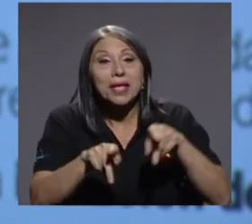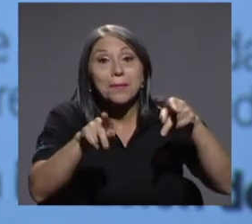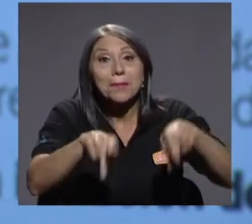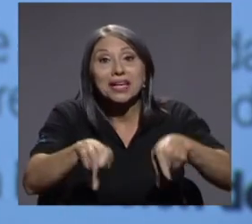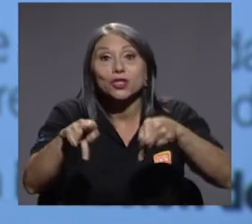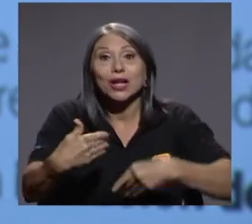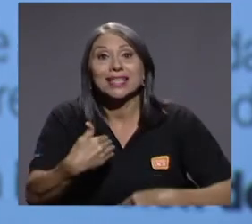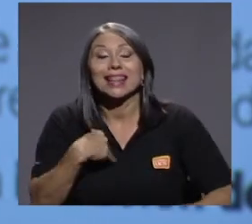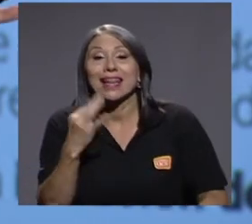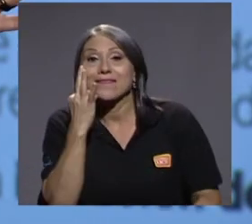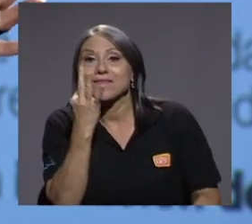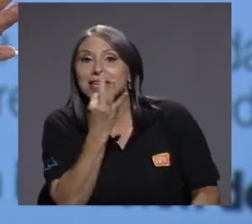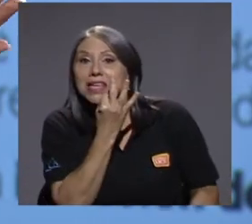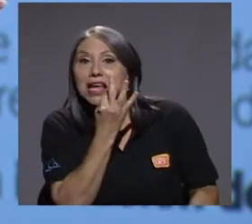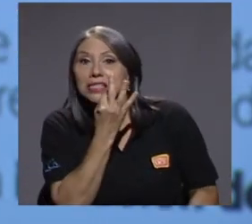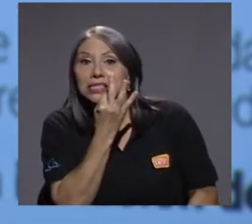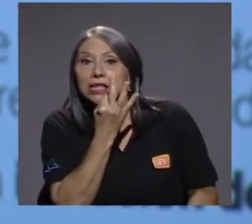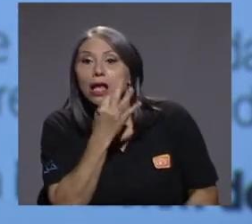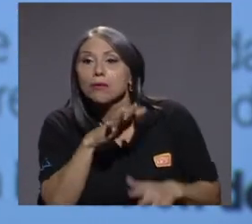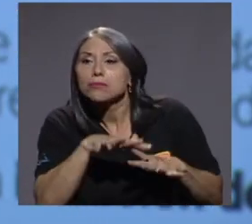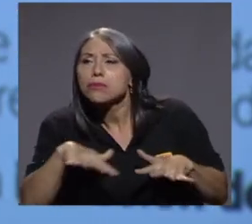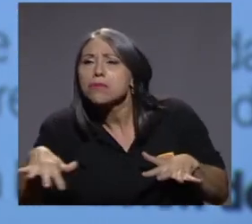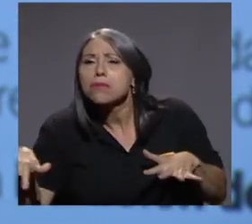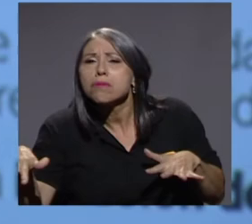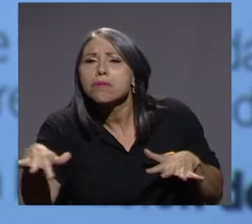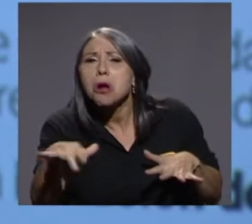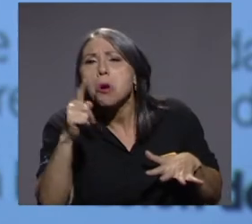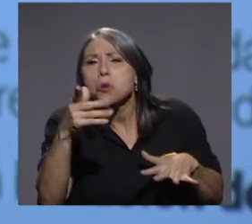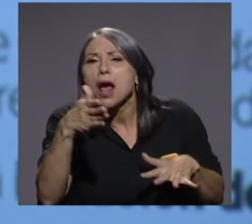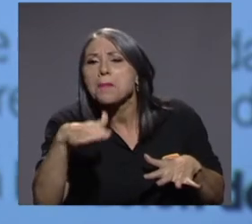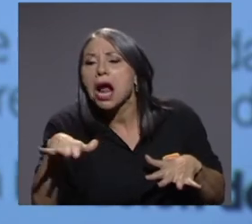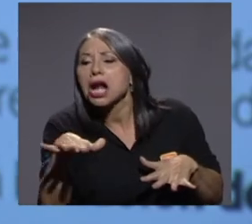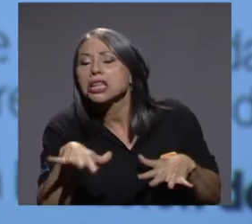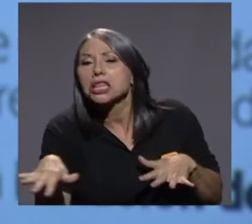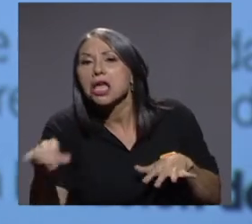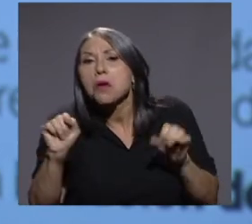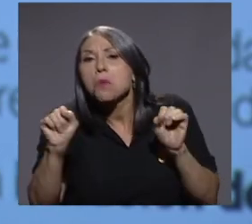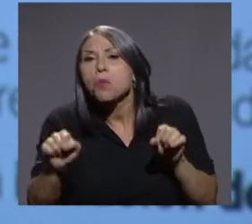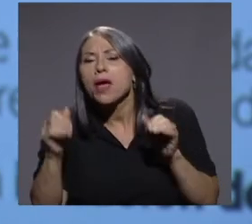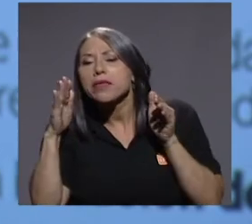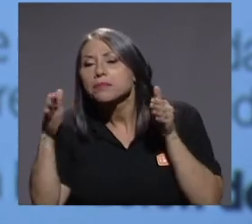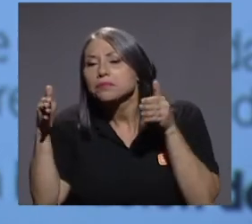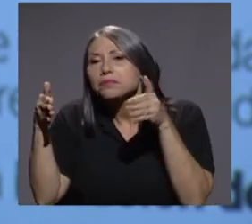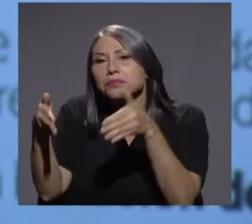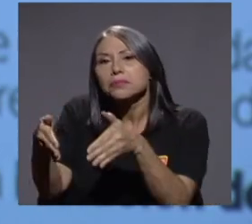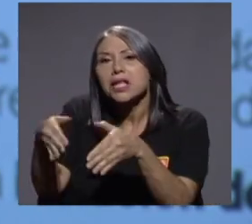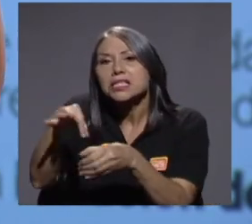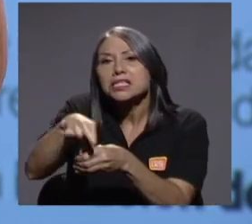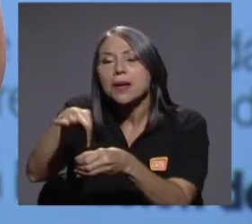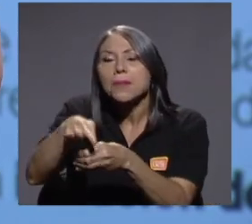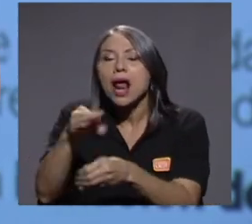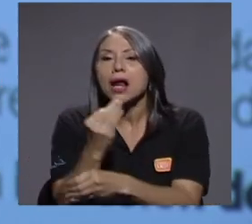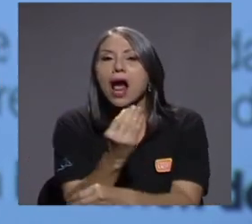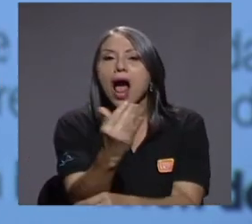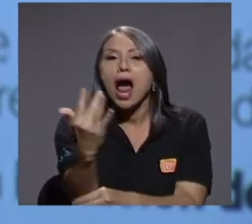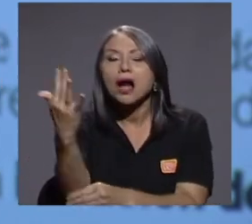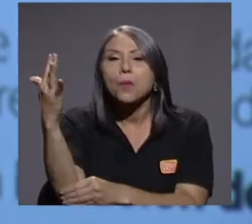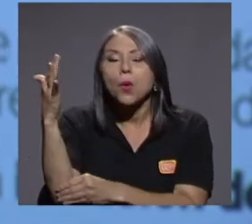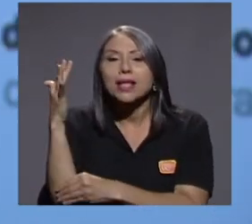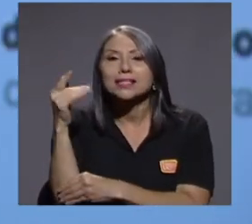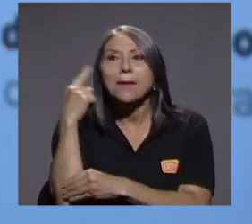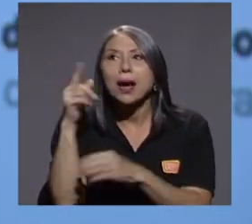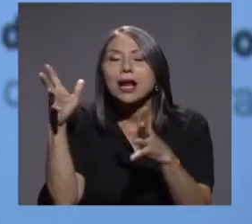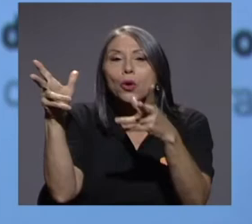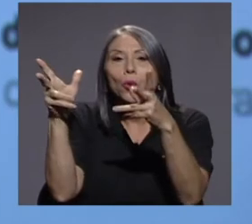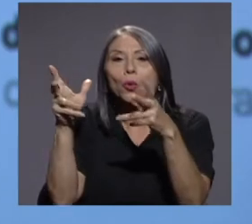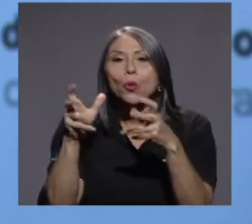fincas, que dediquen parte de las mismas a sembrar especies de árboles que nos permitan captar mejor el